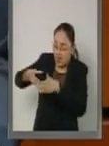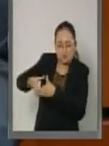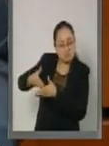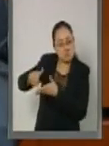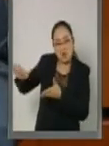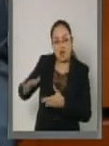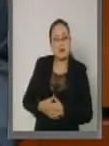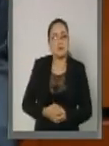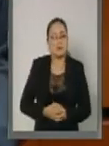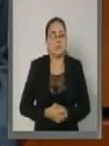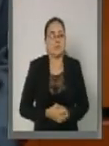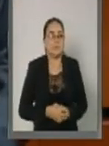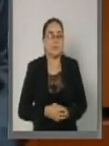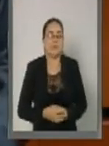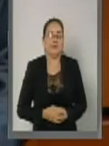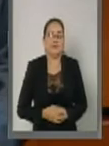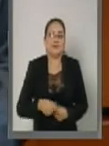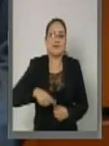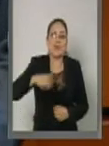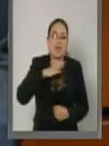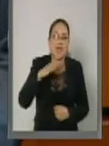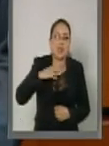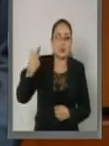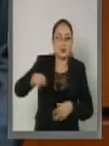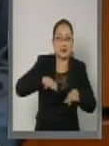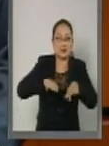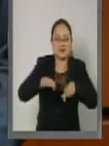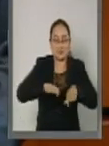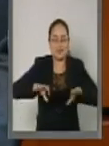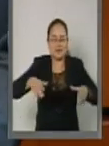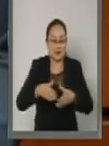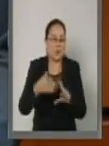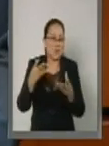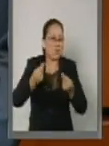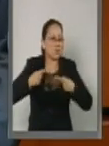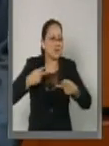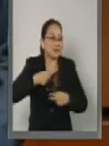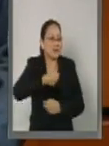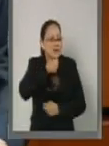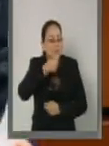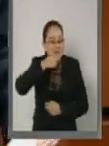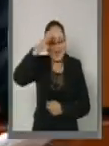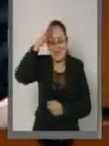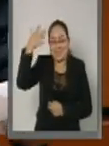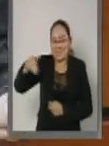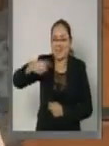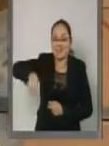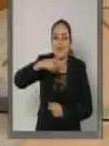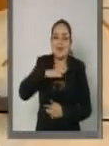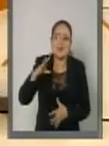escasez de actividades socialmente reconocidas hace que muchas adultas y adultos mayores